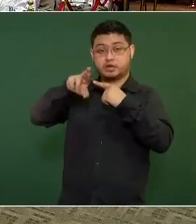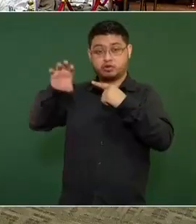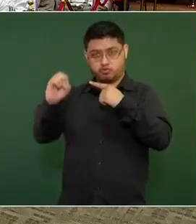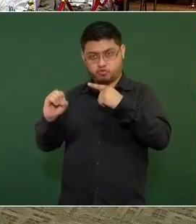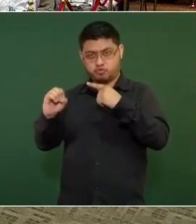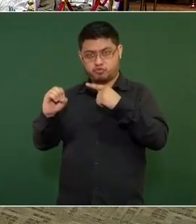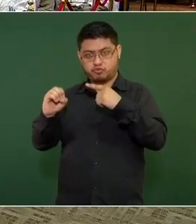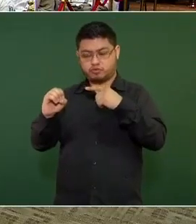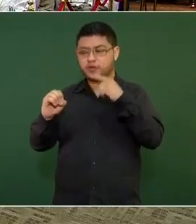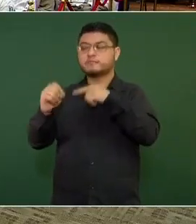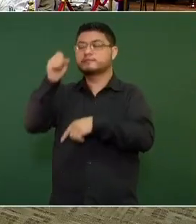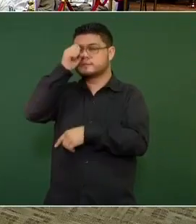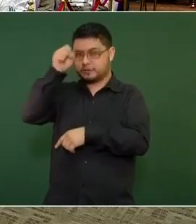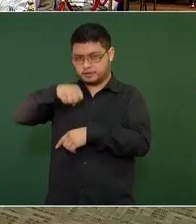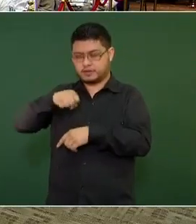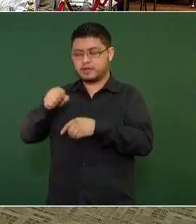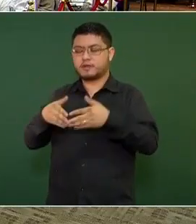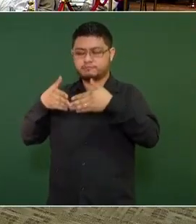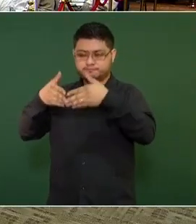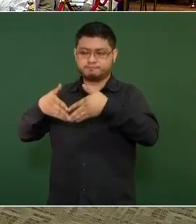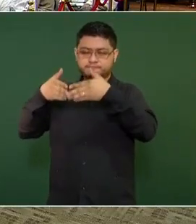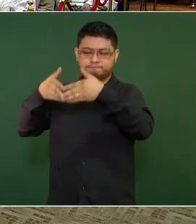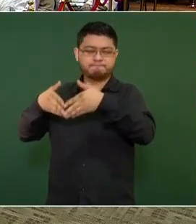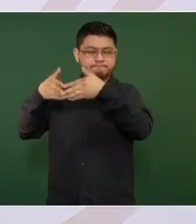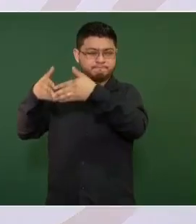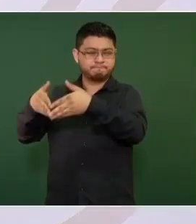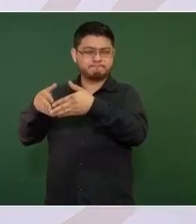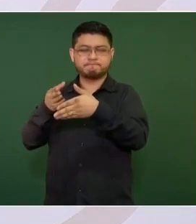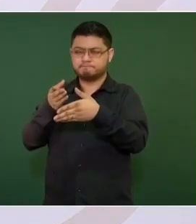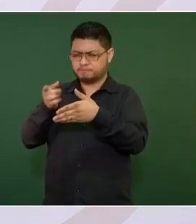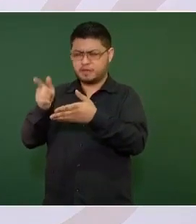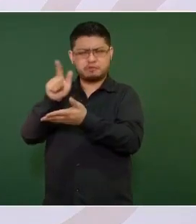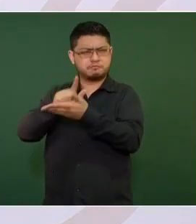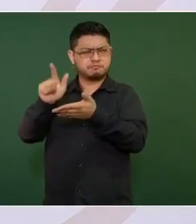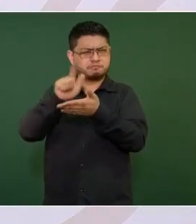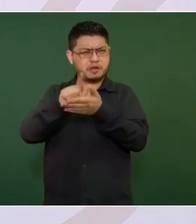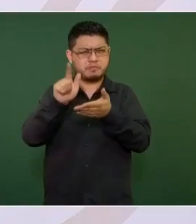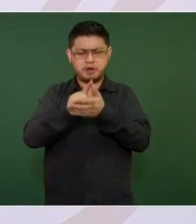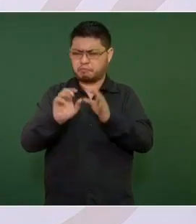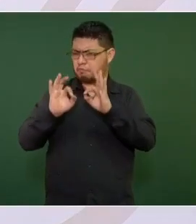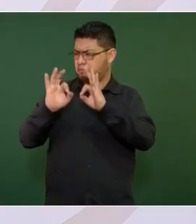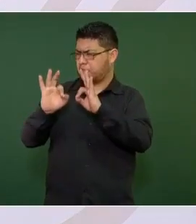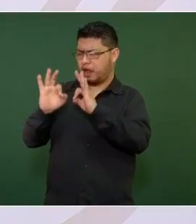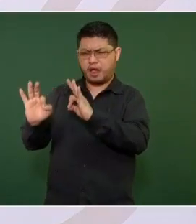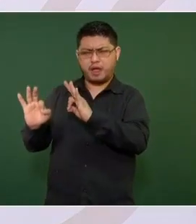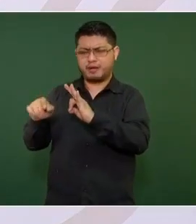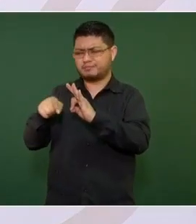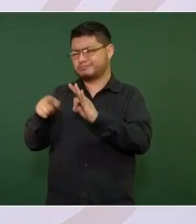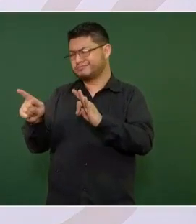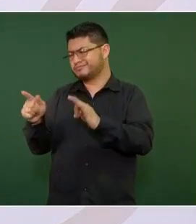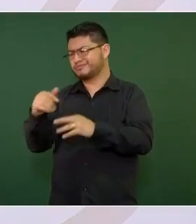Secretaría de Marina nos ha ayudado a tener limpias las playas de sargazo.